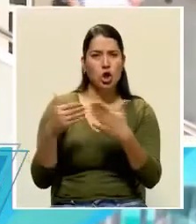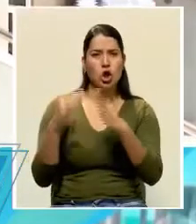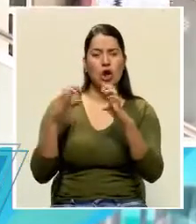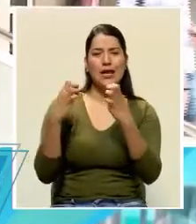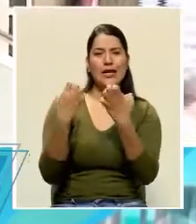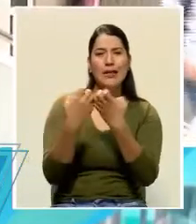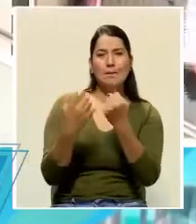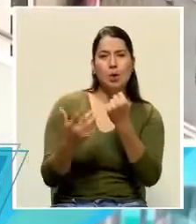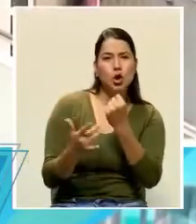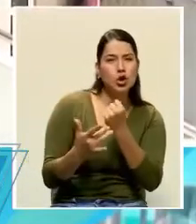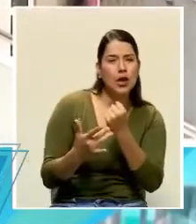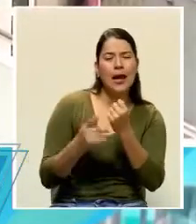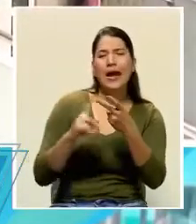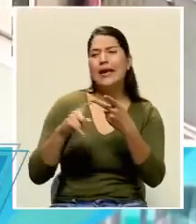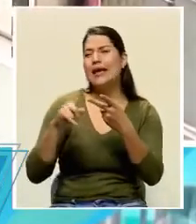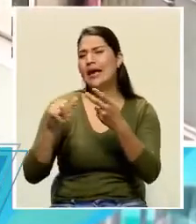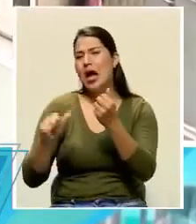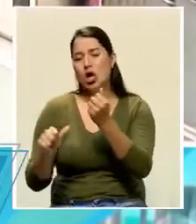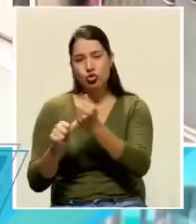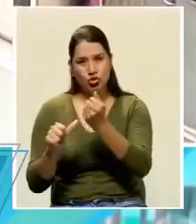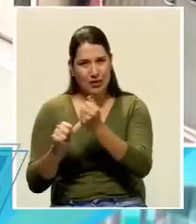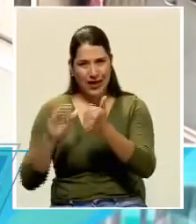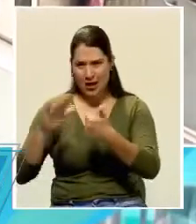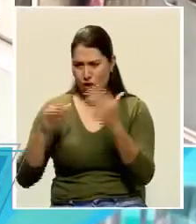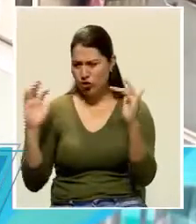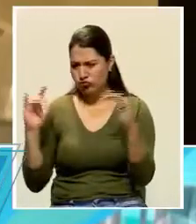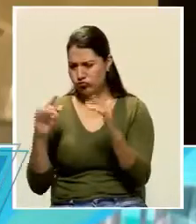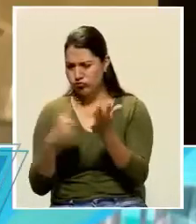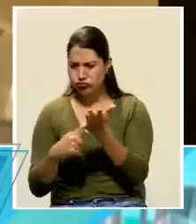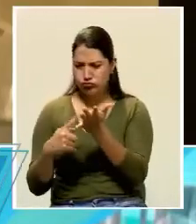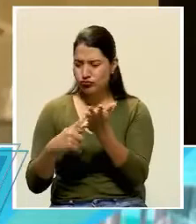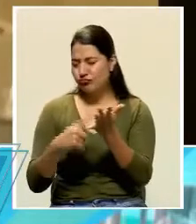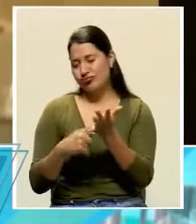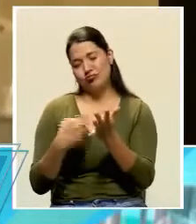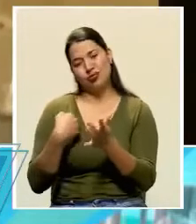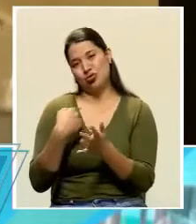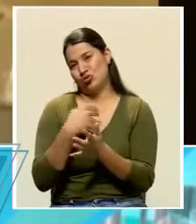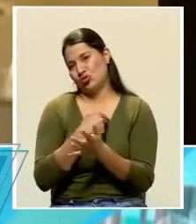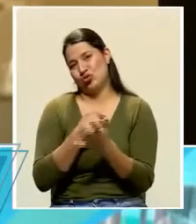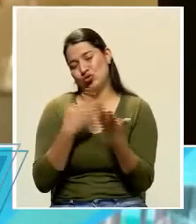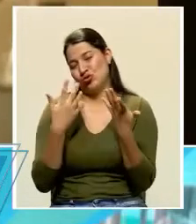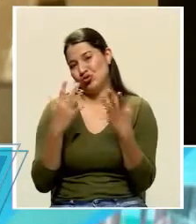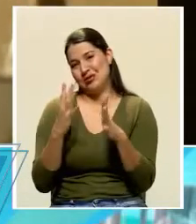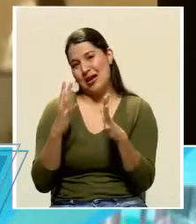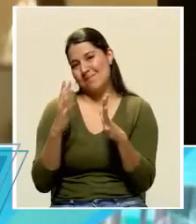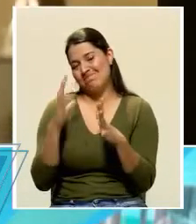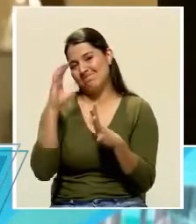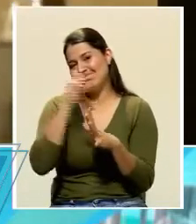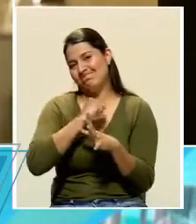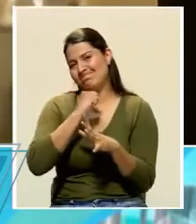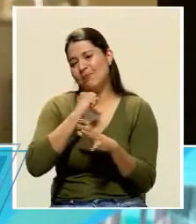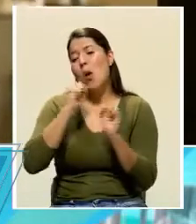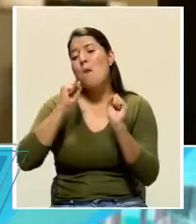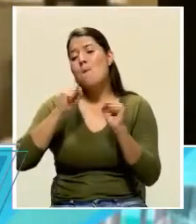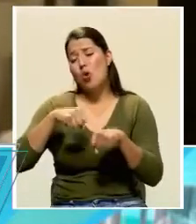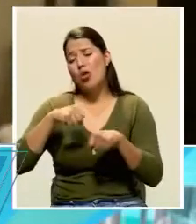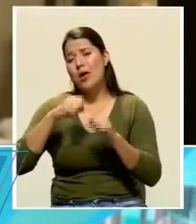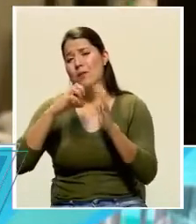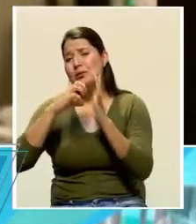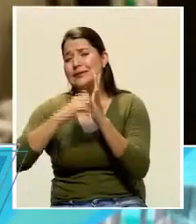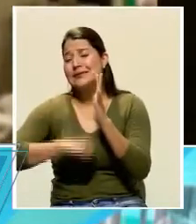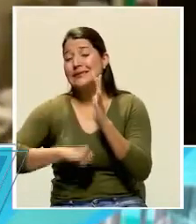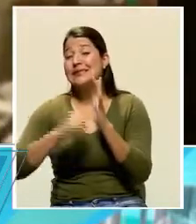auxiliares de la Administración de Justicia llegaron a la conclusión de que lo que puede ser por el momento son unos 12.000